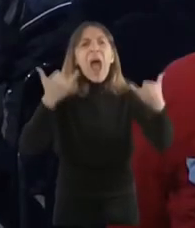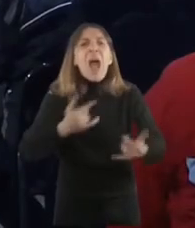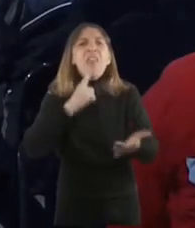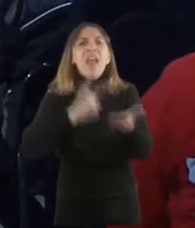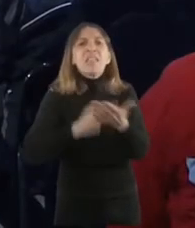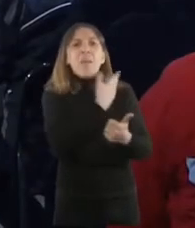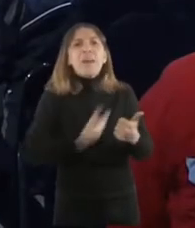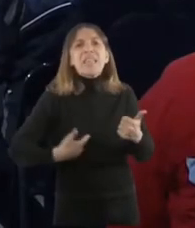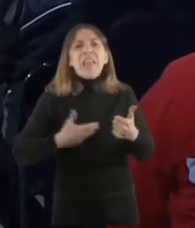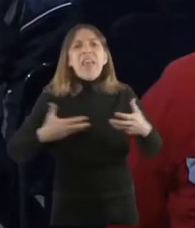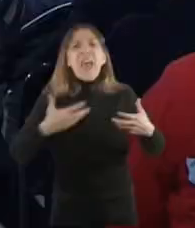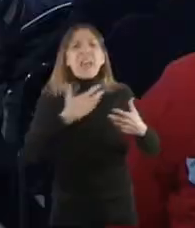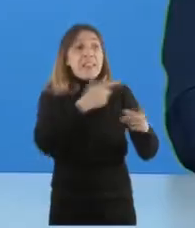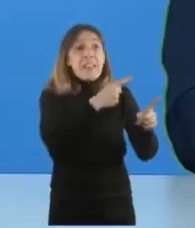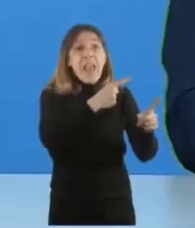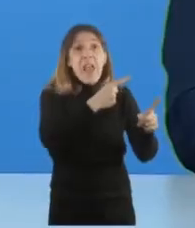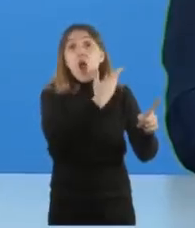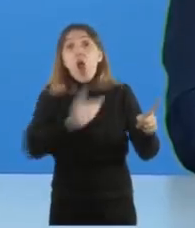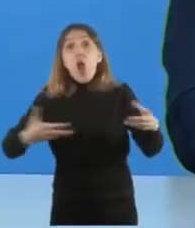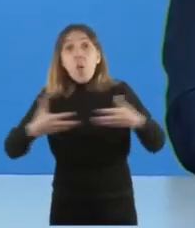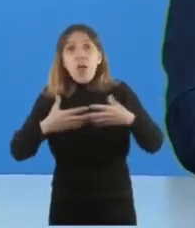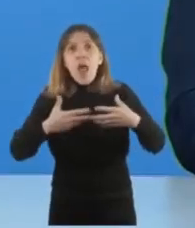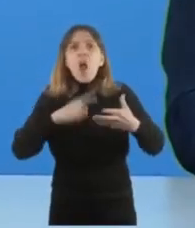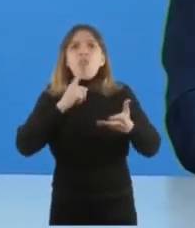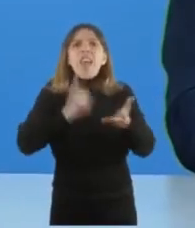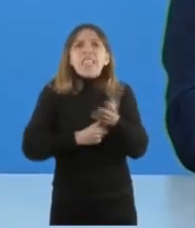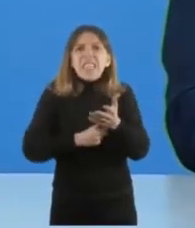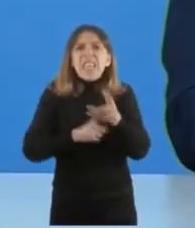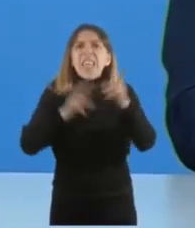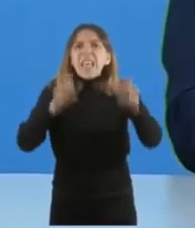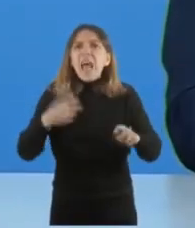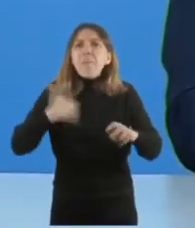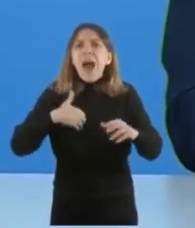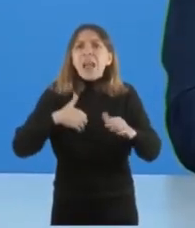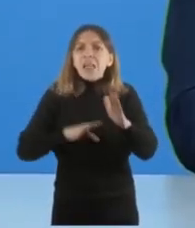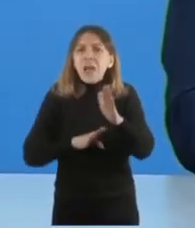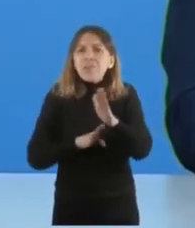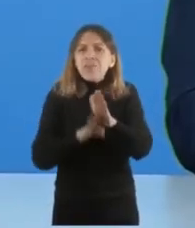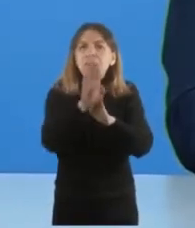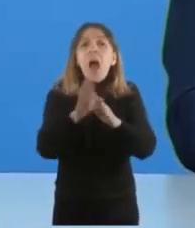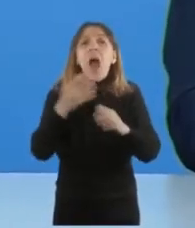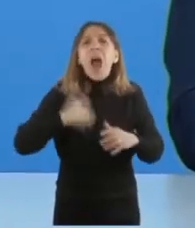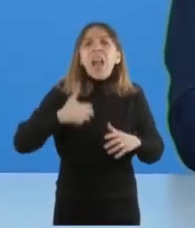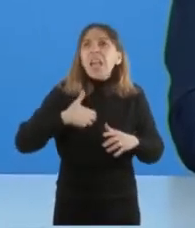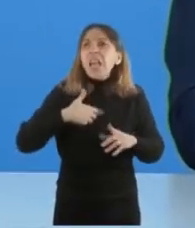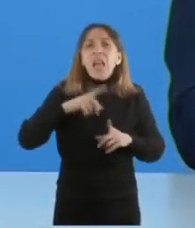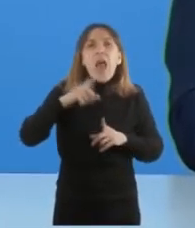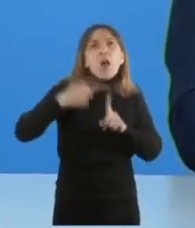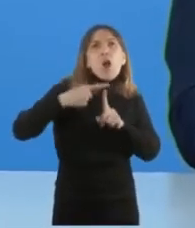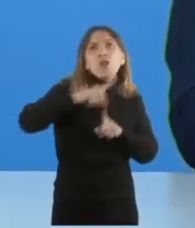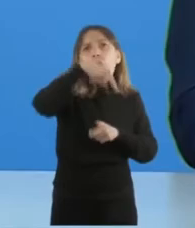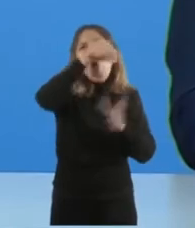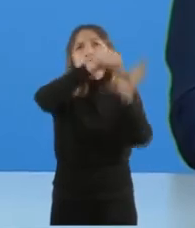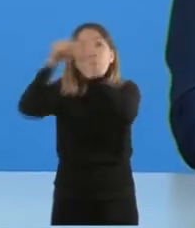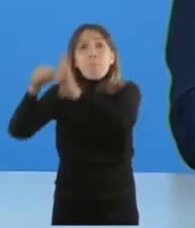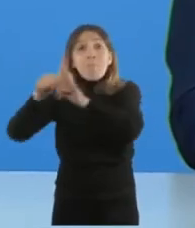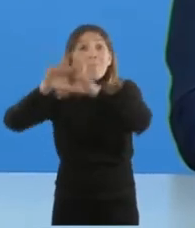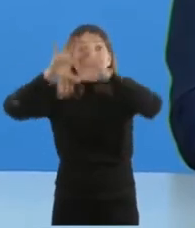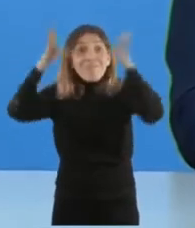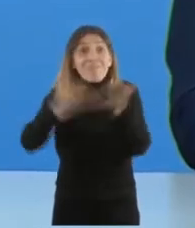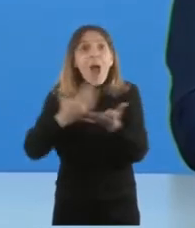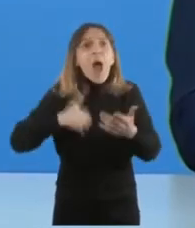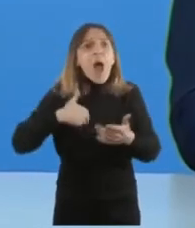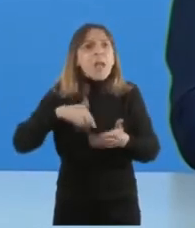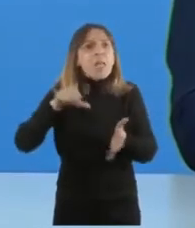invertir en esos ejes estratégicos y porque la Argentina y el mundo tenemos, la Argentina en este mundo tiene la